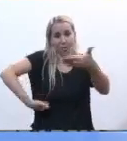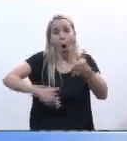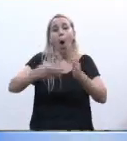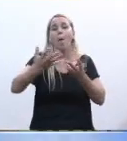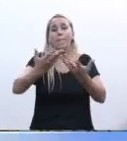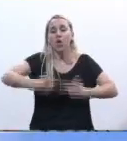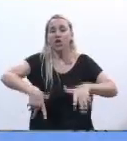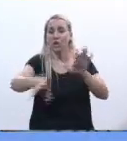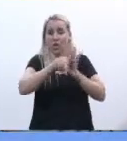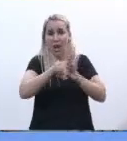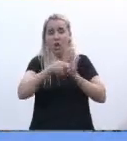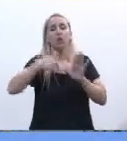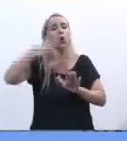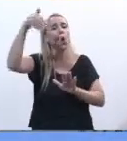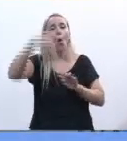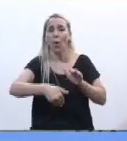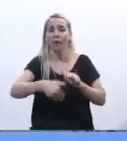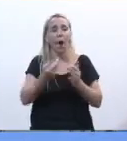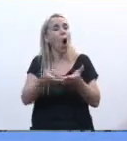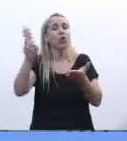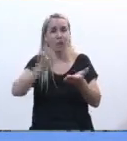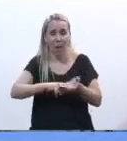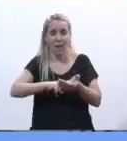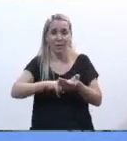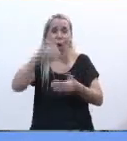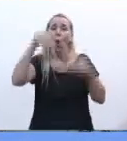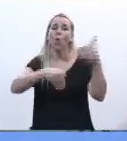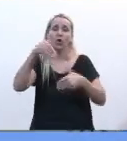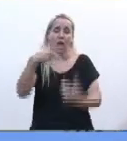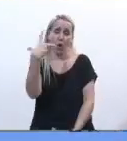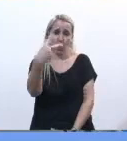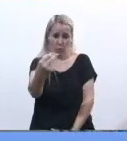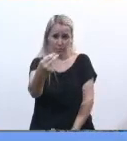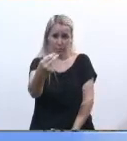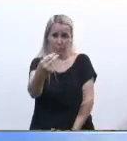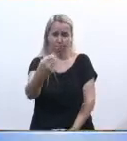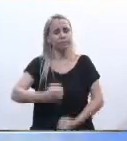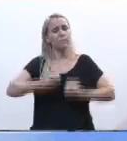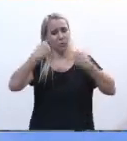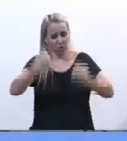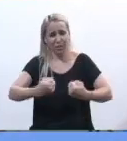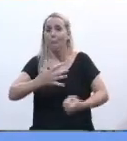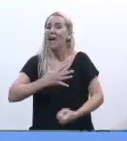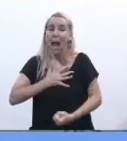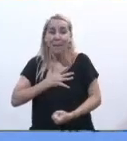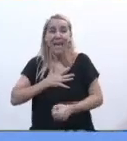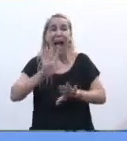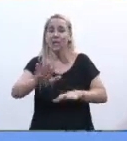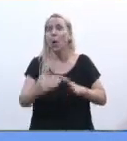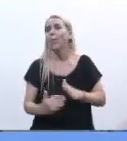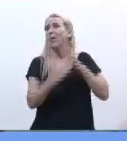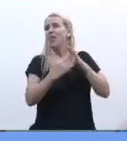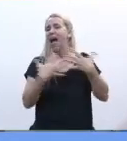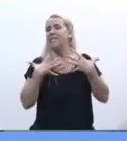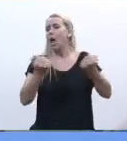voy a votar una vez más en forma negativa sosteniendo que para mí no es una prioridad de